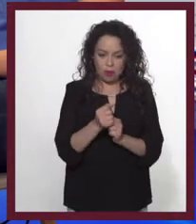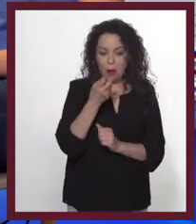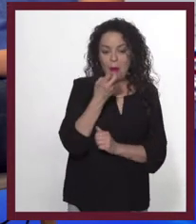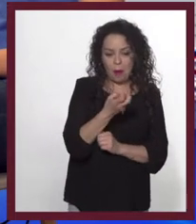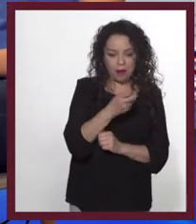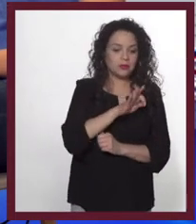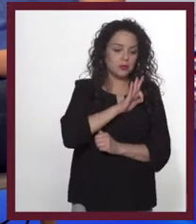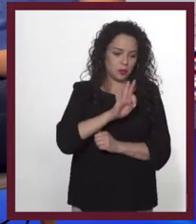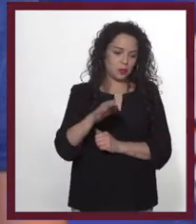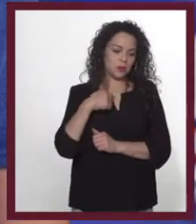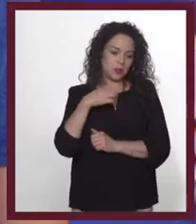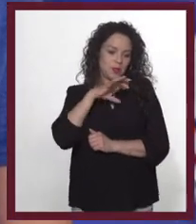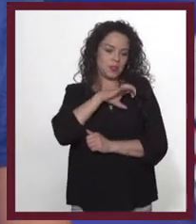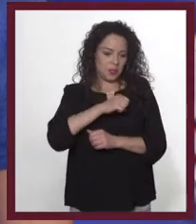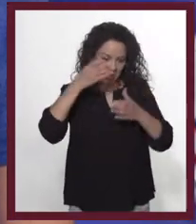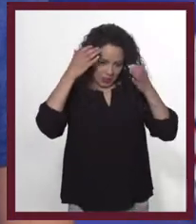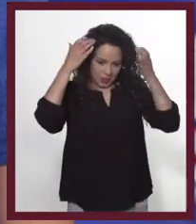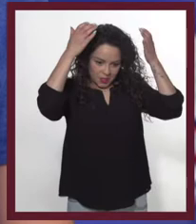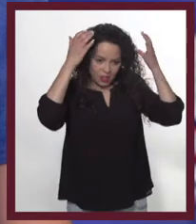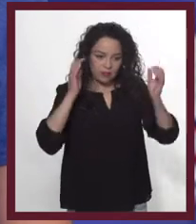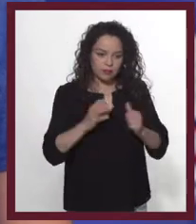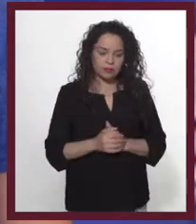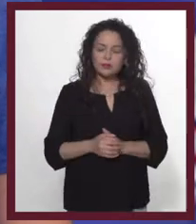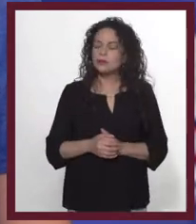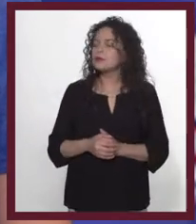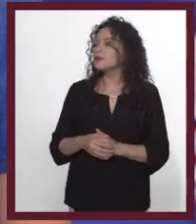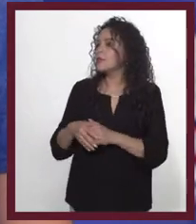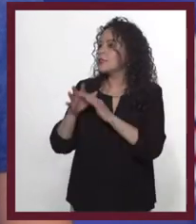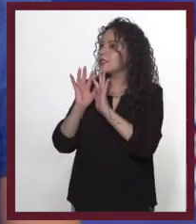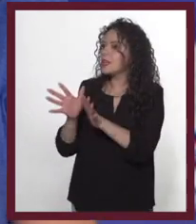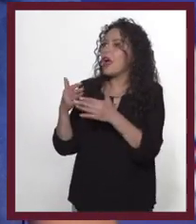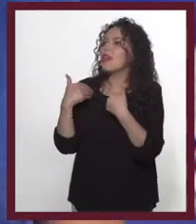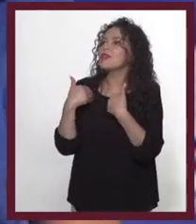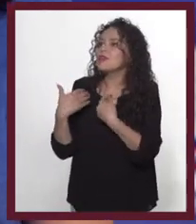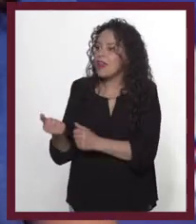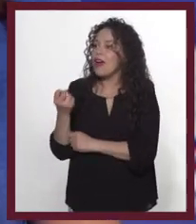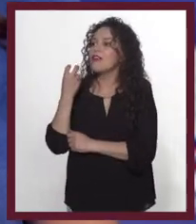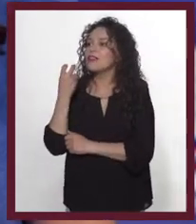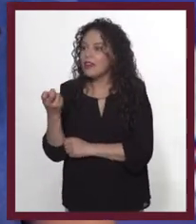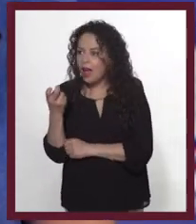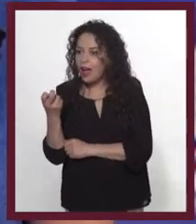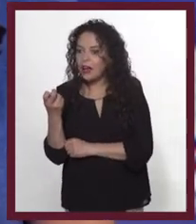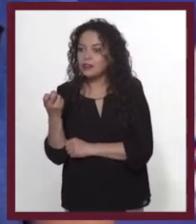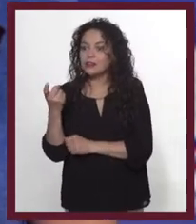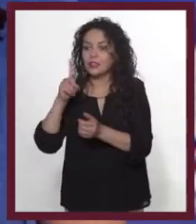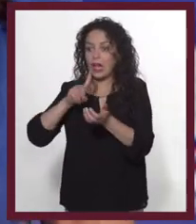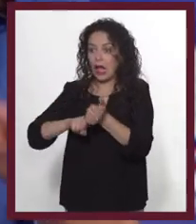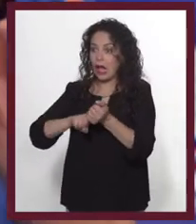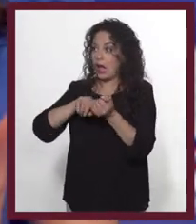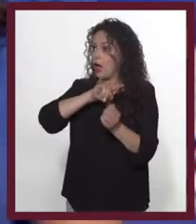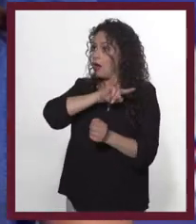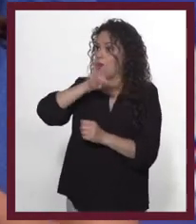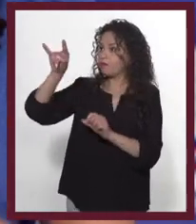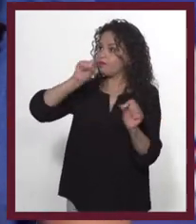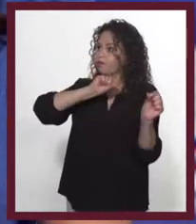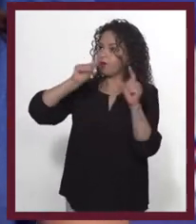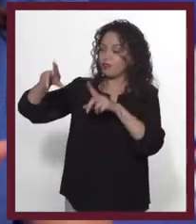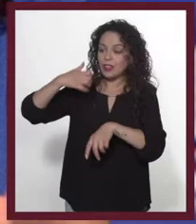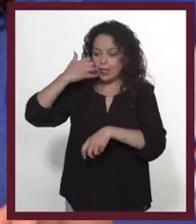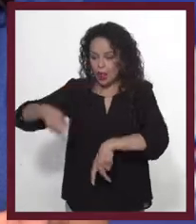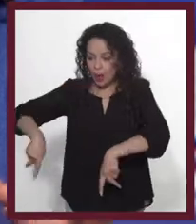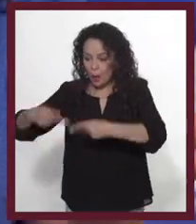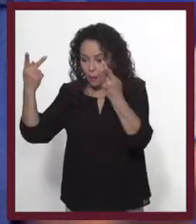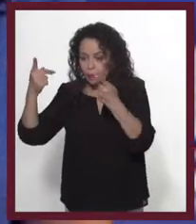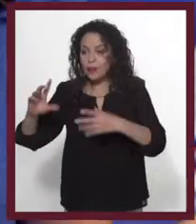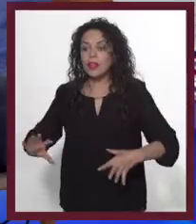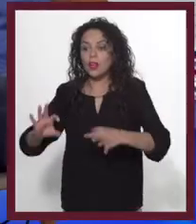serlo. De hecho, ese es el caso. ¡Ah, ya entiendo! El posicionamiento de un anuncio